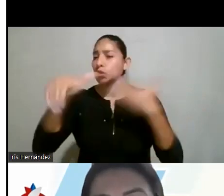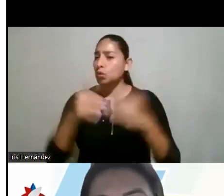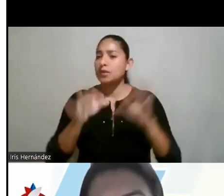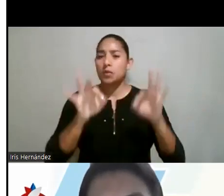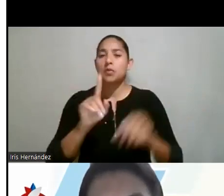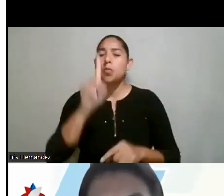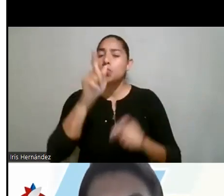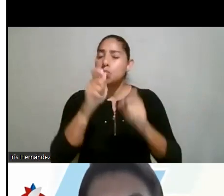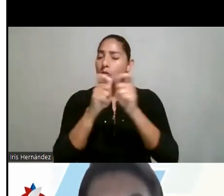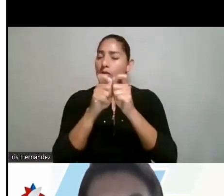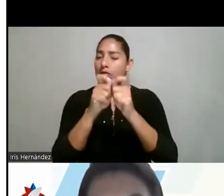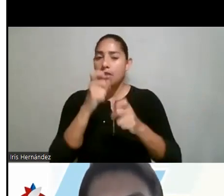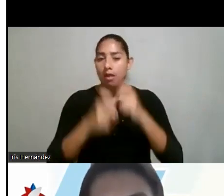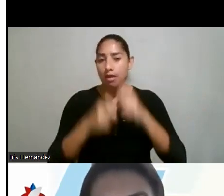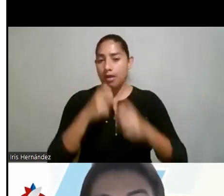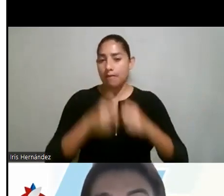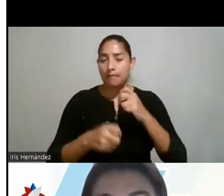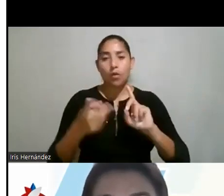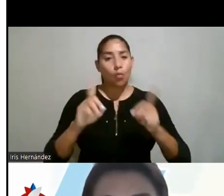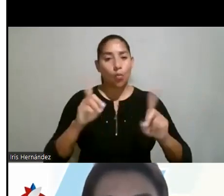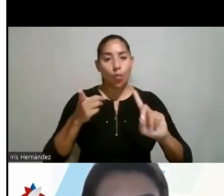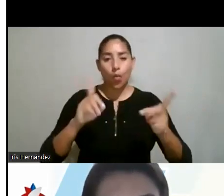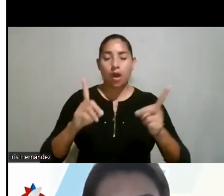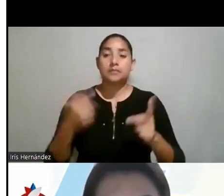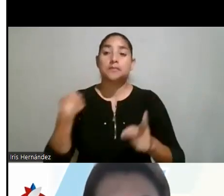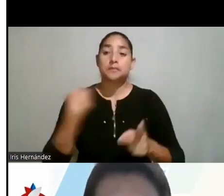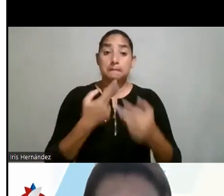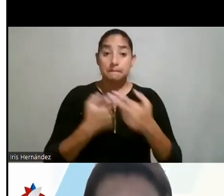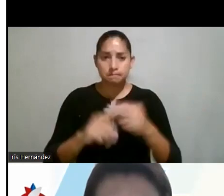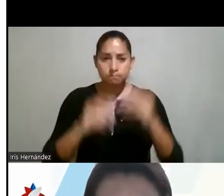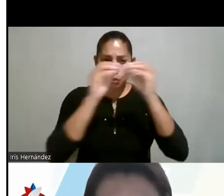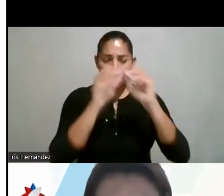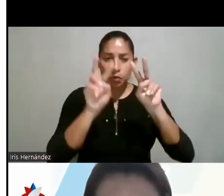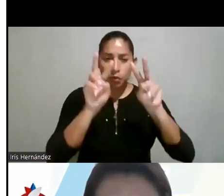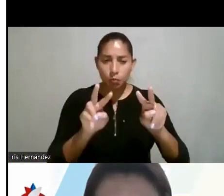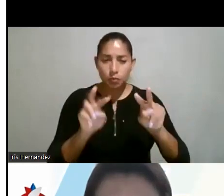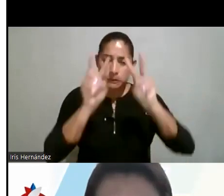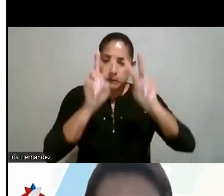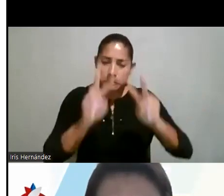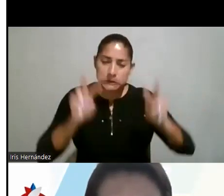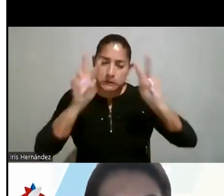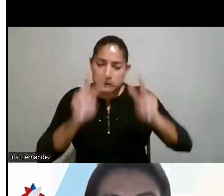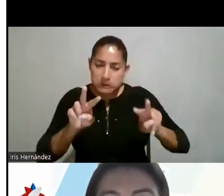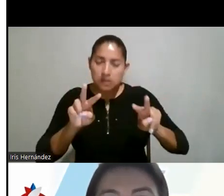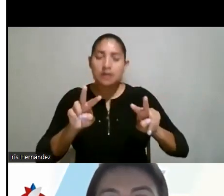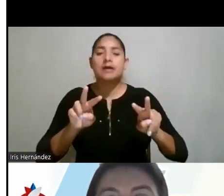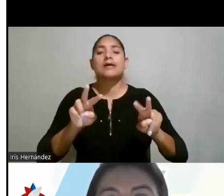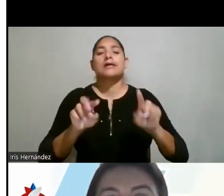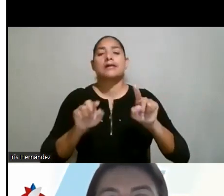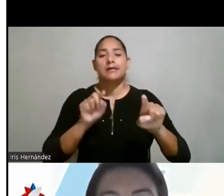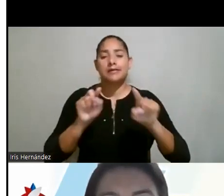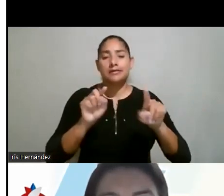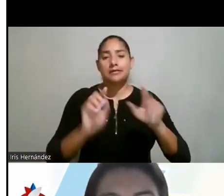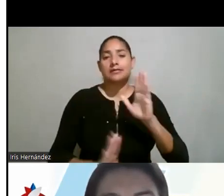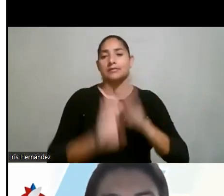problema. Y es que cuando empezamos a ver los números de forma más detallada, ahí es donde surgen